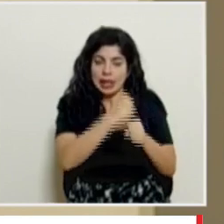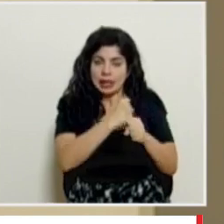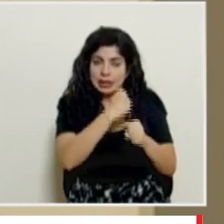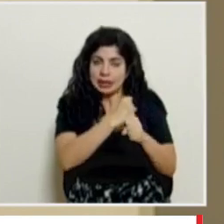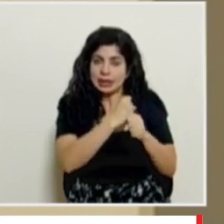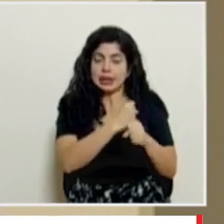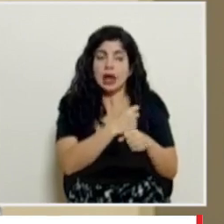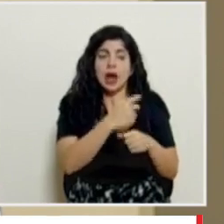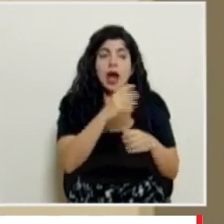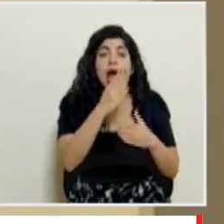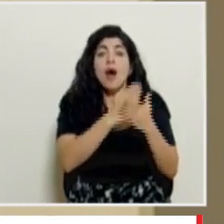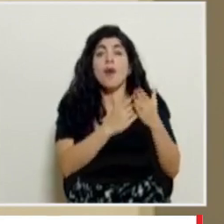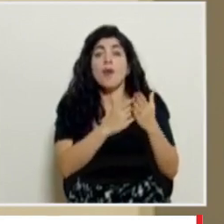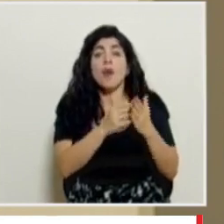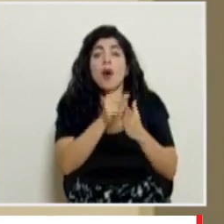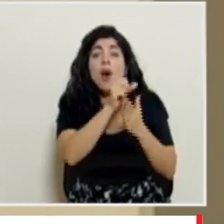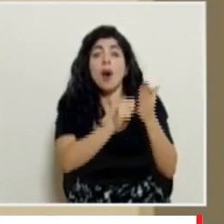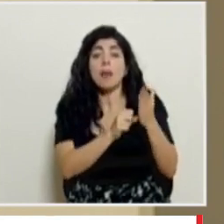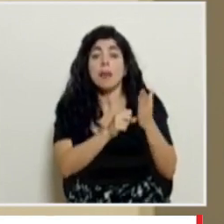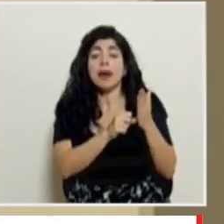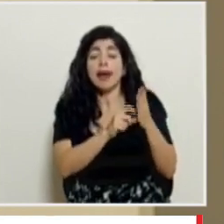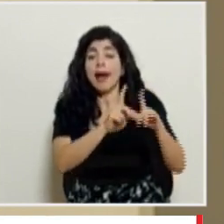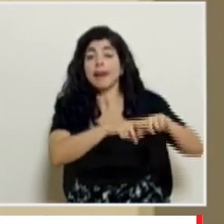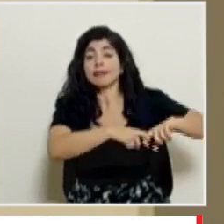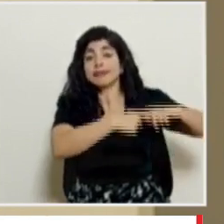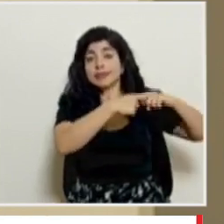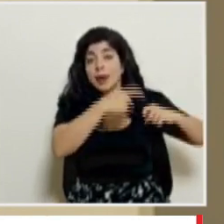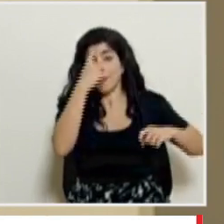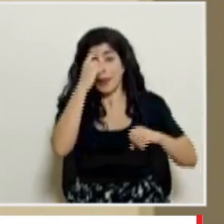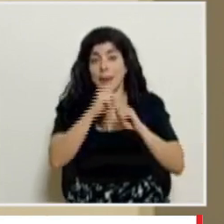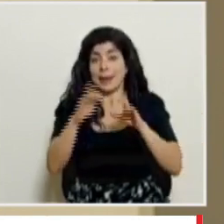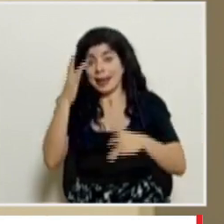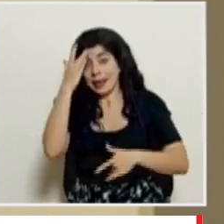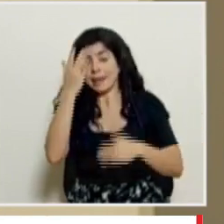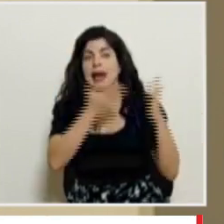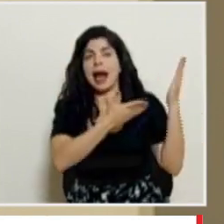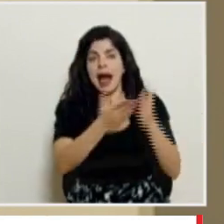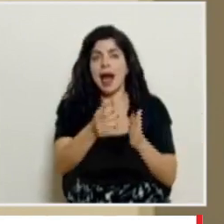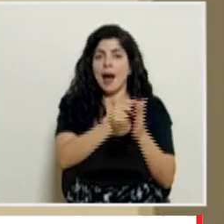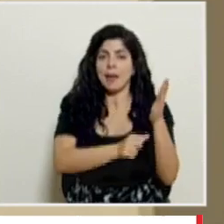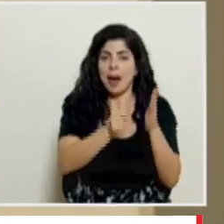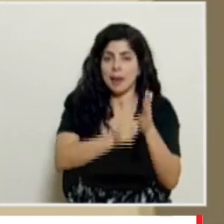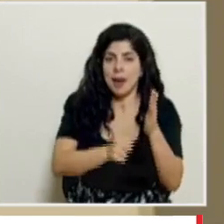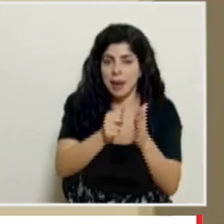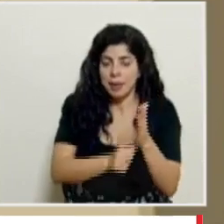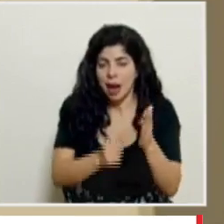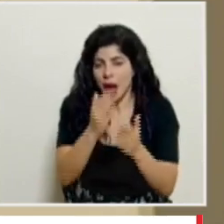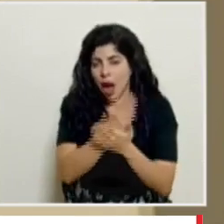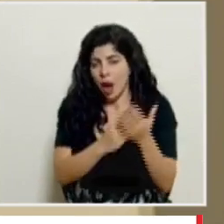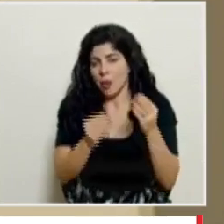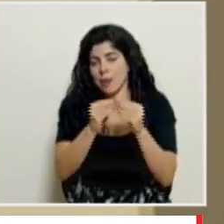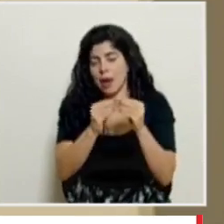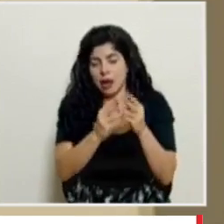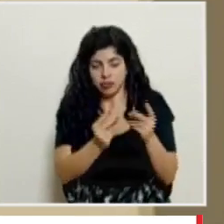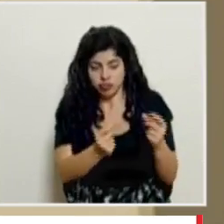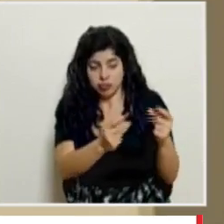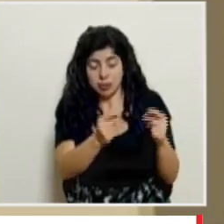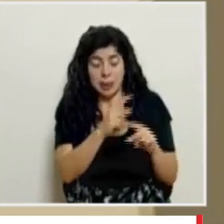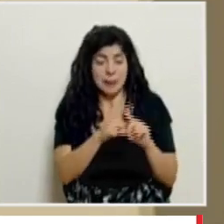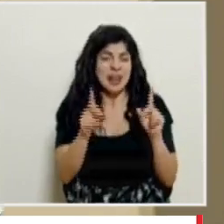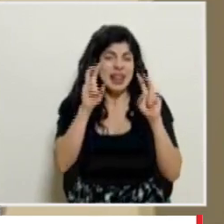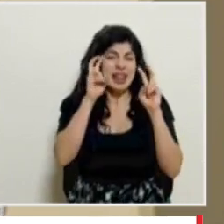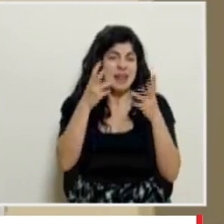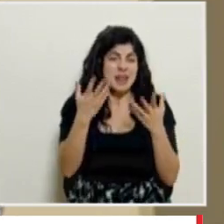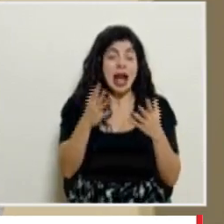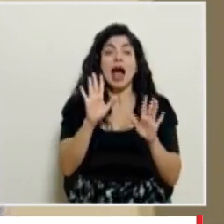procedimientos que se habían dejado de lado por culpa de la pandemia y acelerar algunas cirugías el tema es